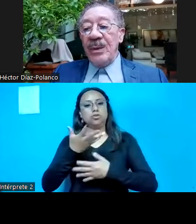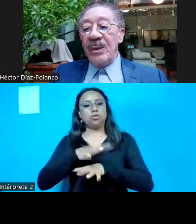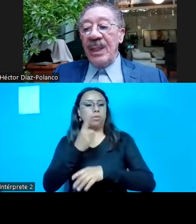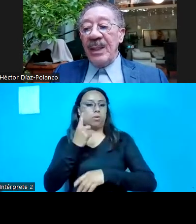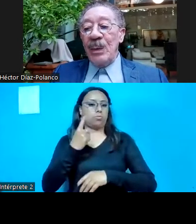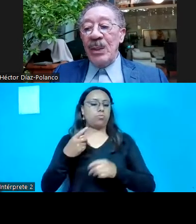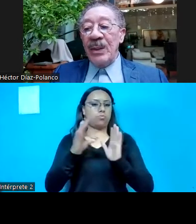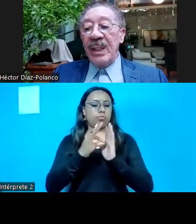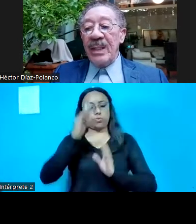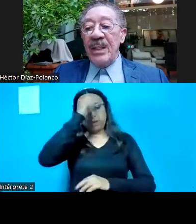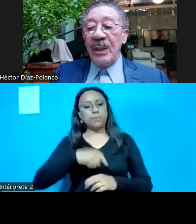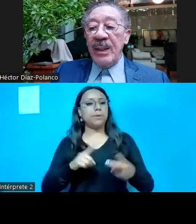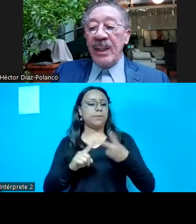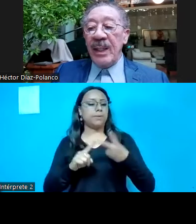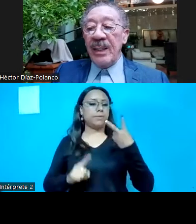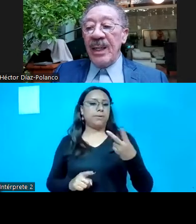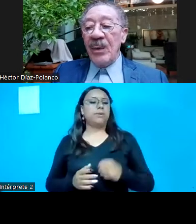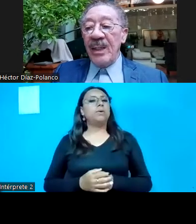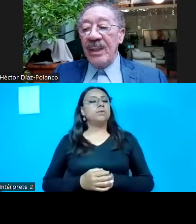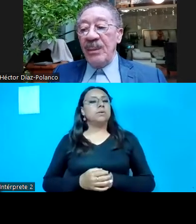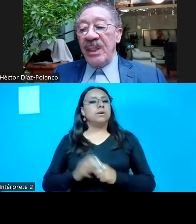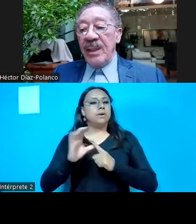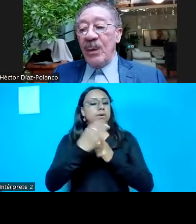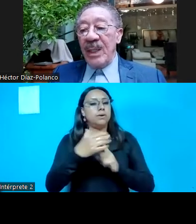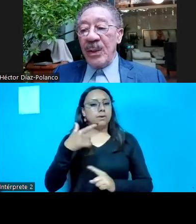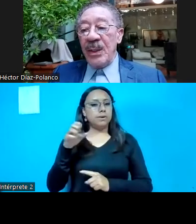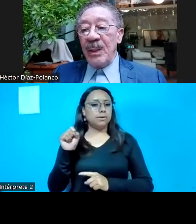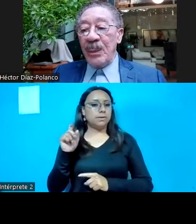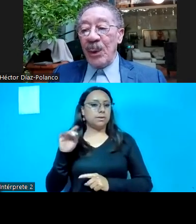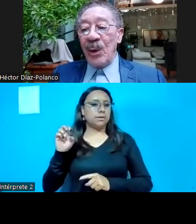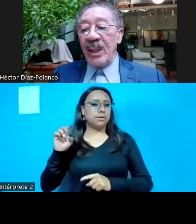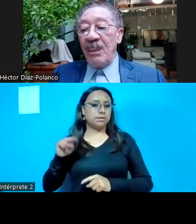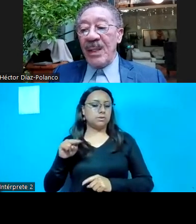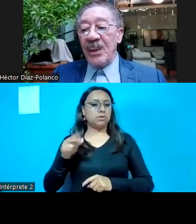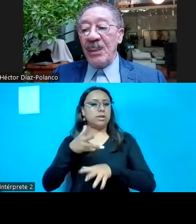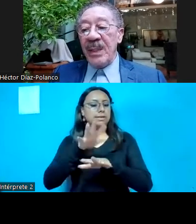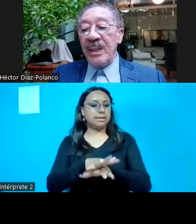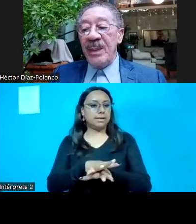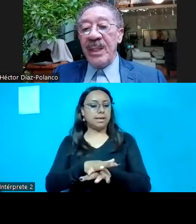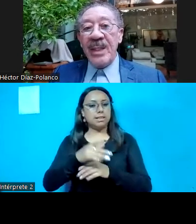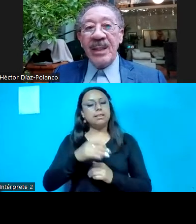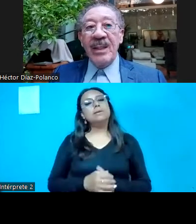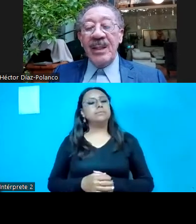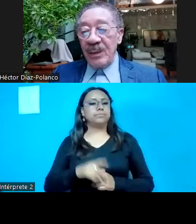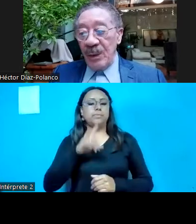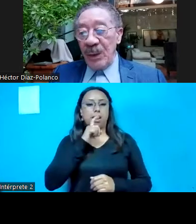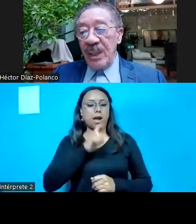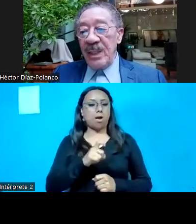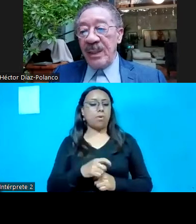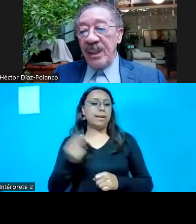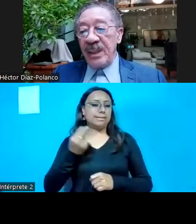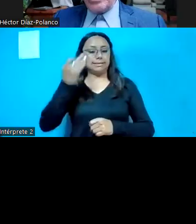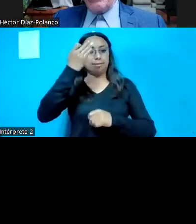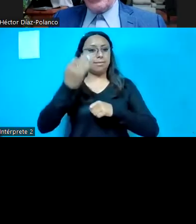segundo de la Comisión de Gestión Integral del Agua, mediante el cual solicita prórroga de plazo para dictaminar dos